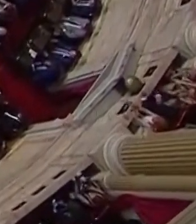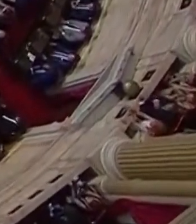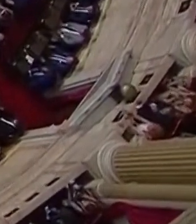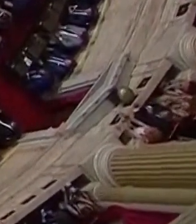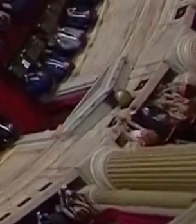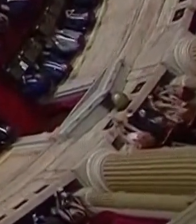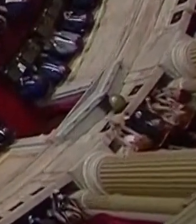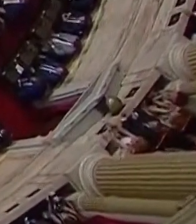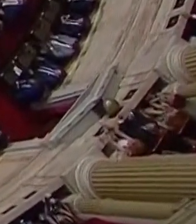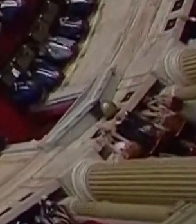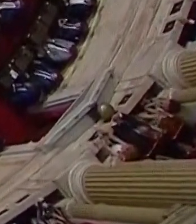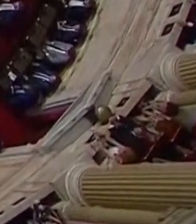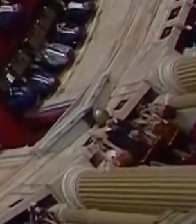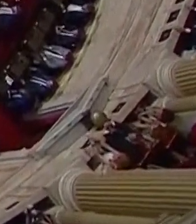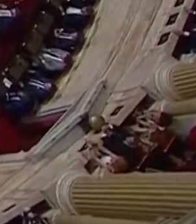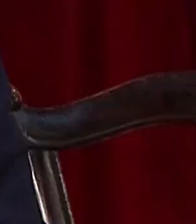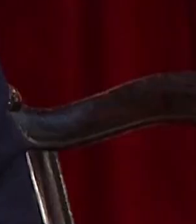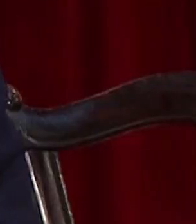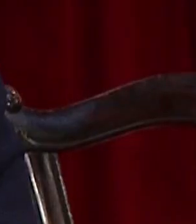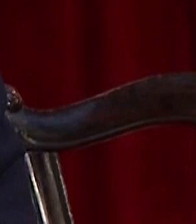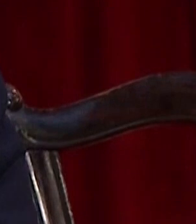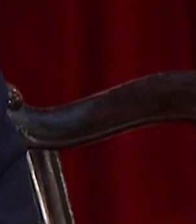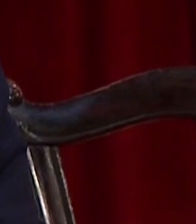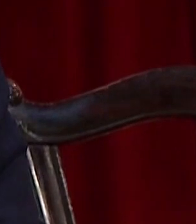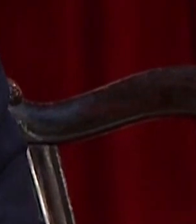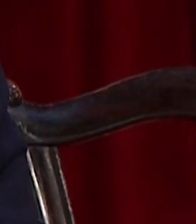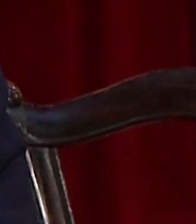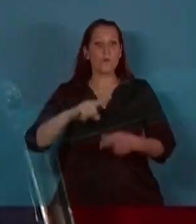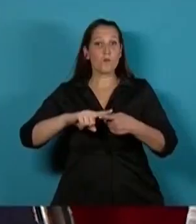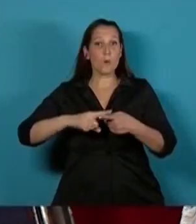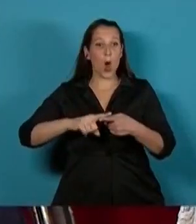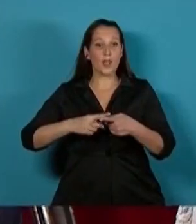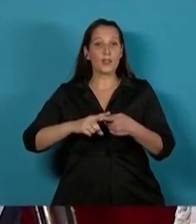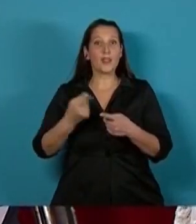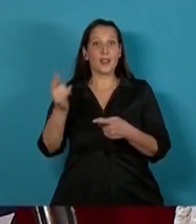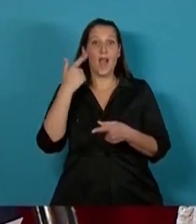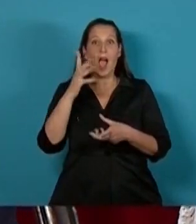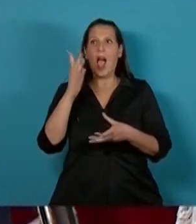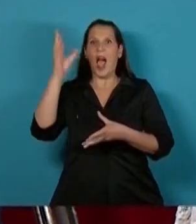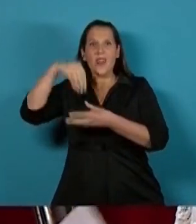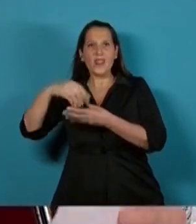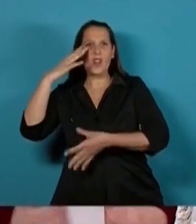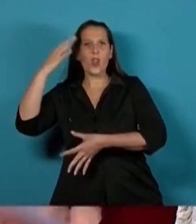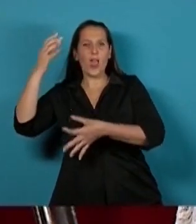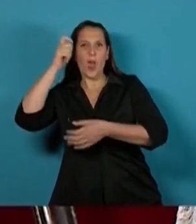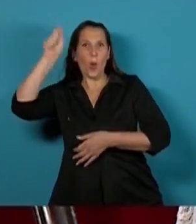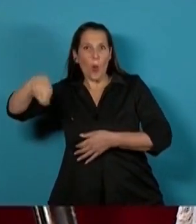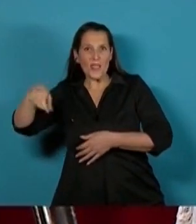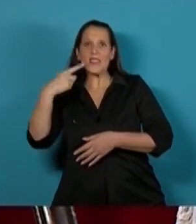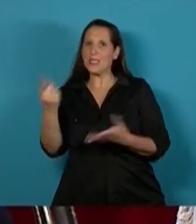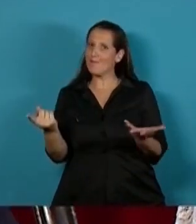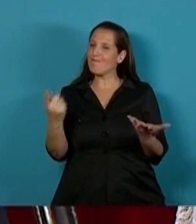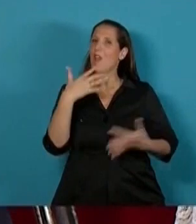Supo decir un penalista clásico que cuando la política ingresa a los tribunales, la justicia escapa por la ventana.